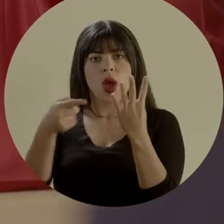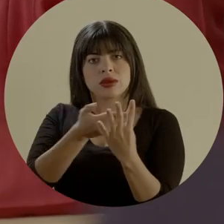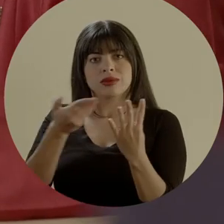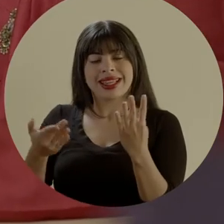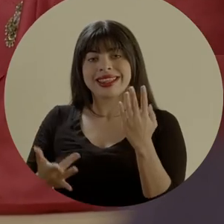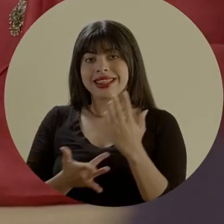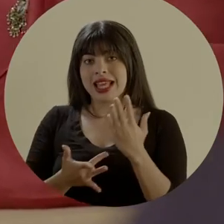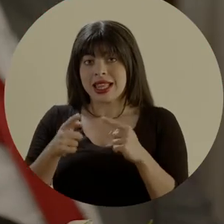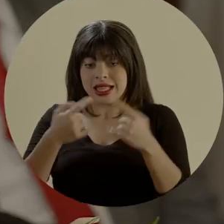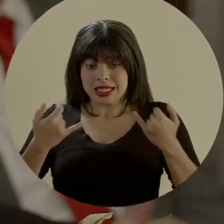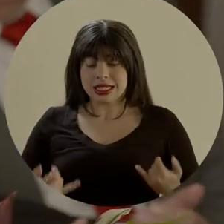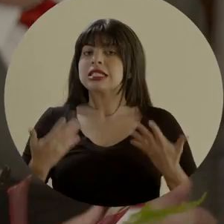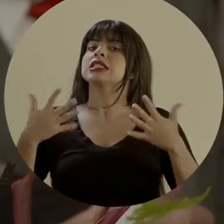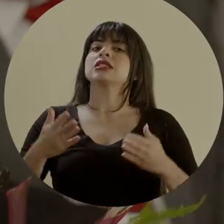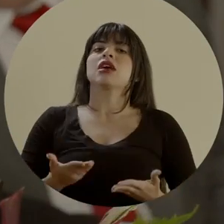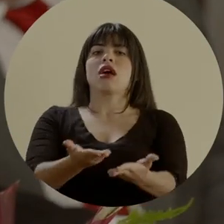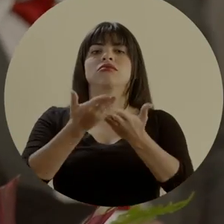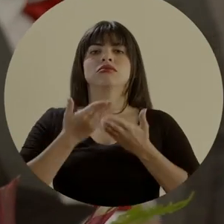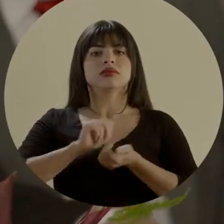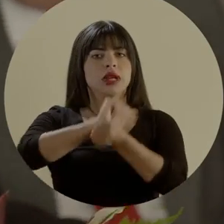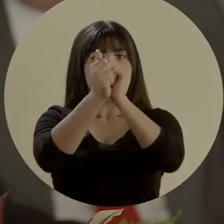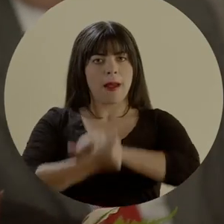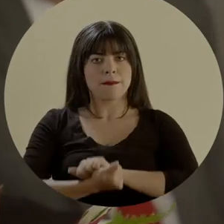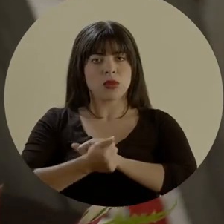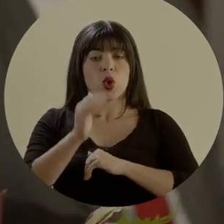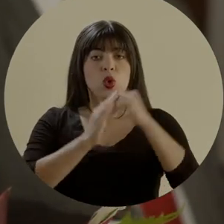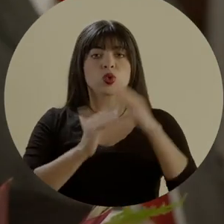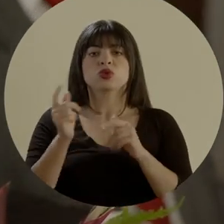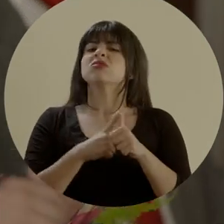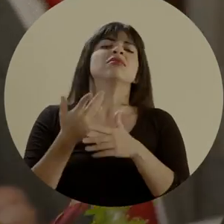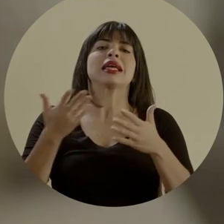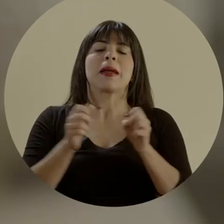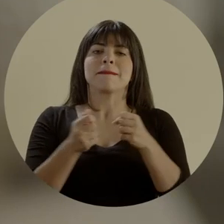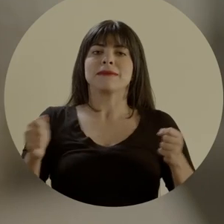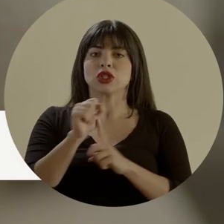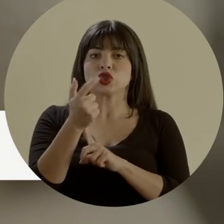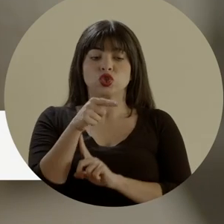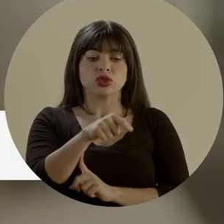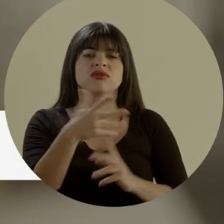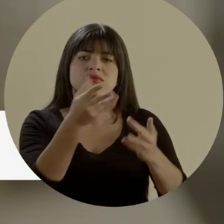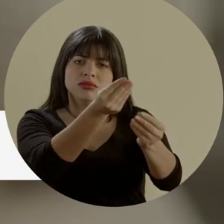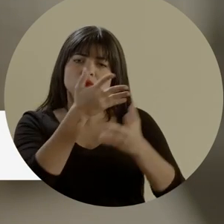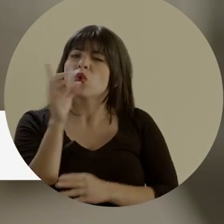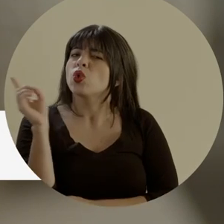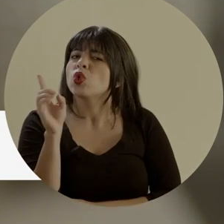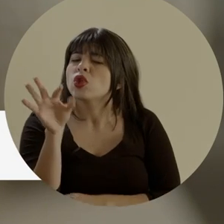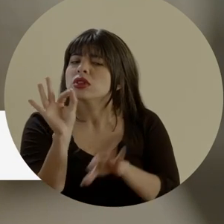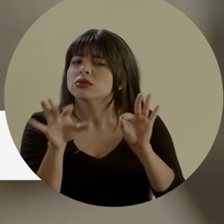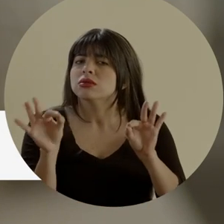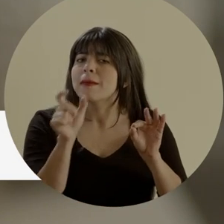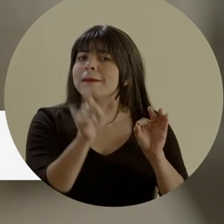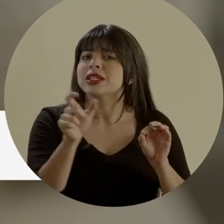desarrollo tiene cuatro elementos técnicos que desde ya marcan un punto de cambio. Construimos los mapas sociales.